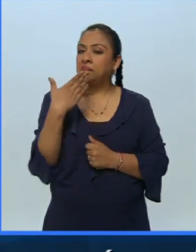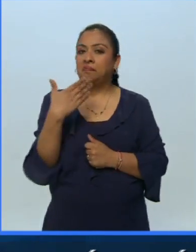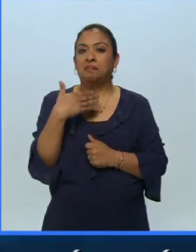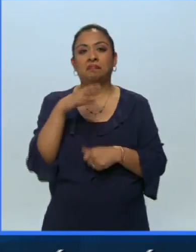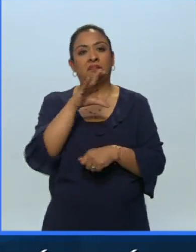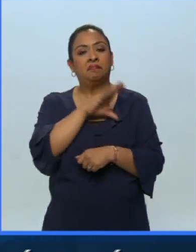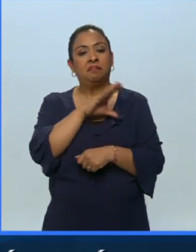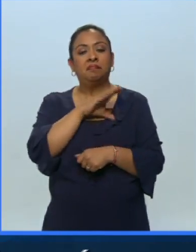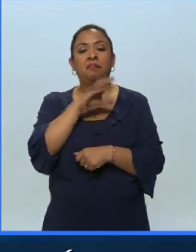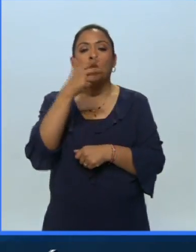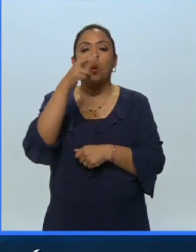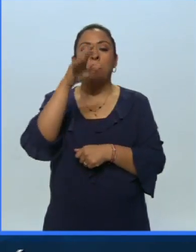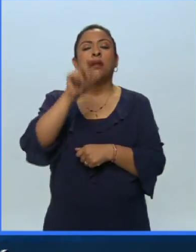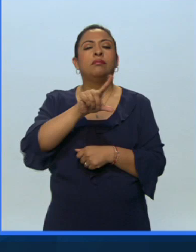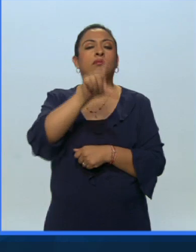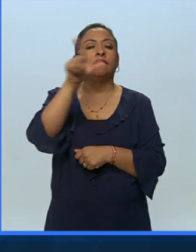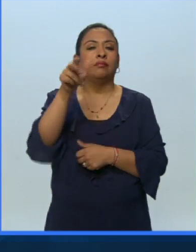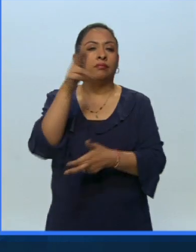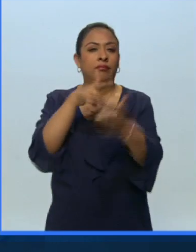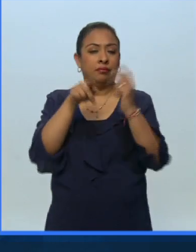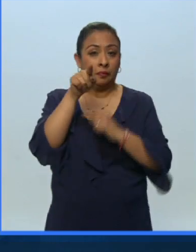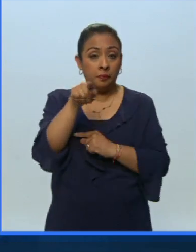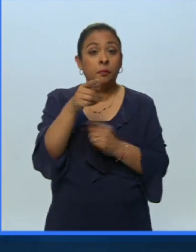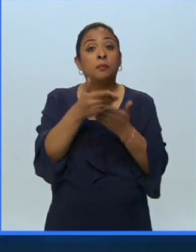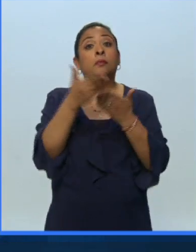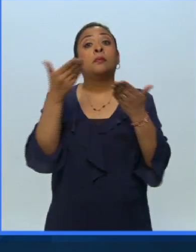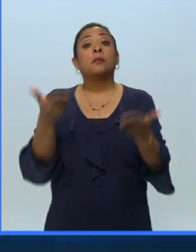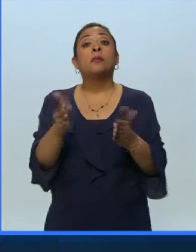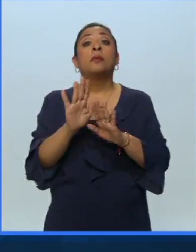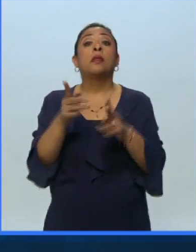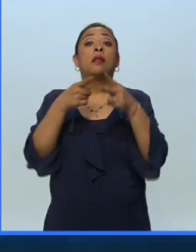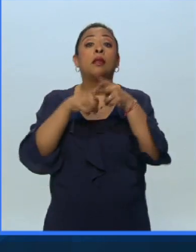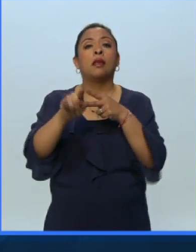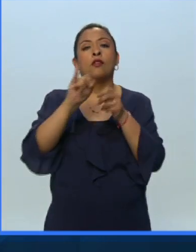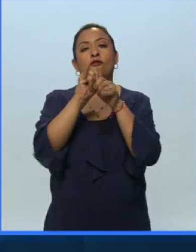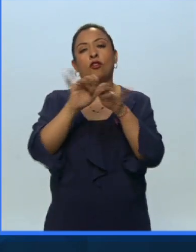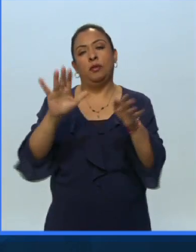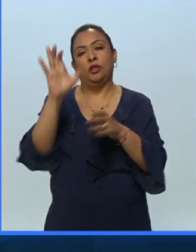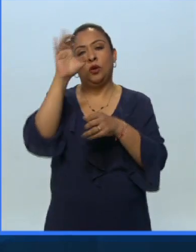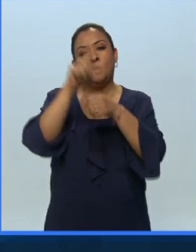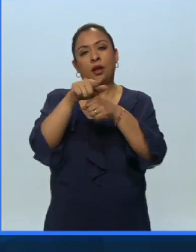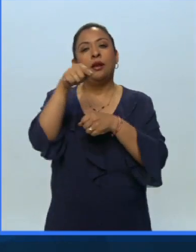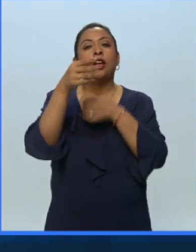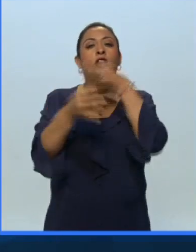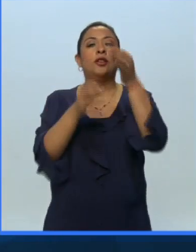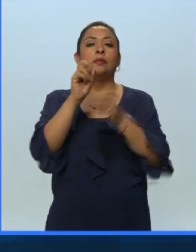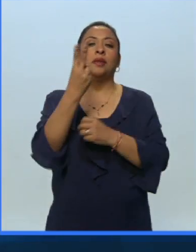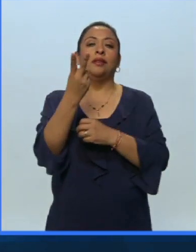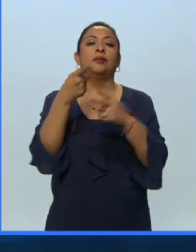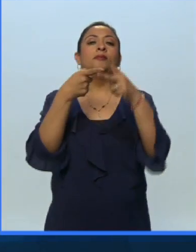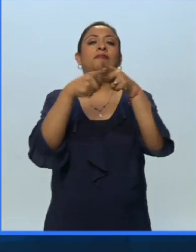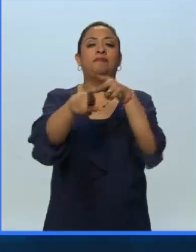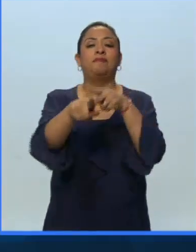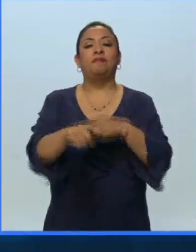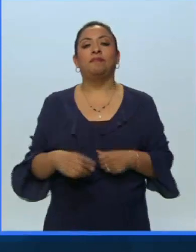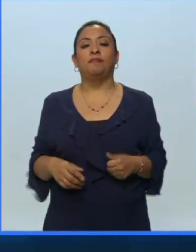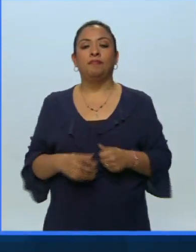estimado Guemán. Sin en un ratito más regresamos contigo. Y por lo pronto damos paso a la información cultural. Estos Noticias 22, comenzamos.